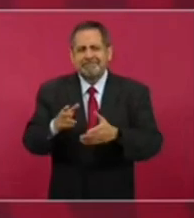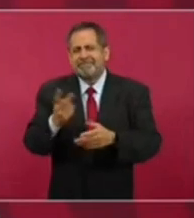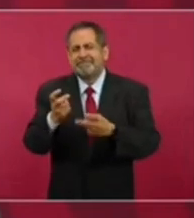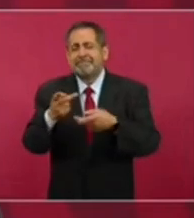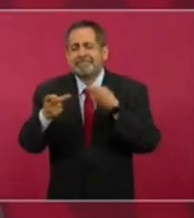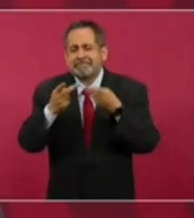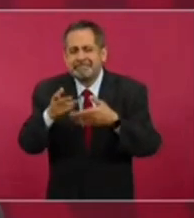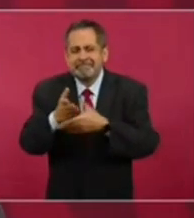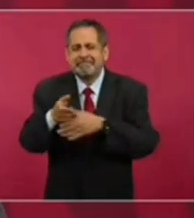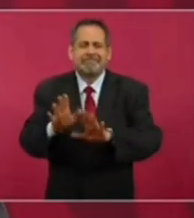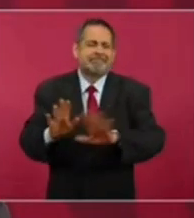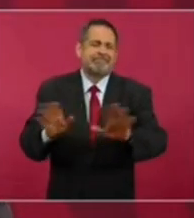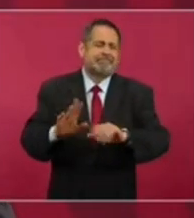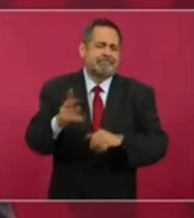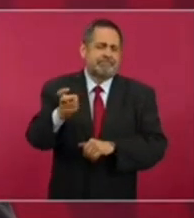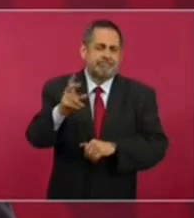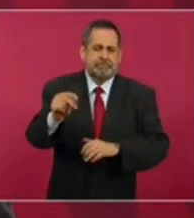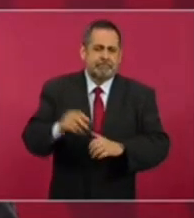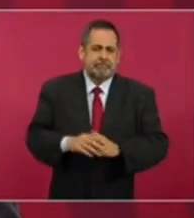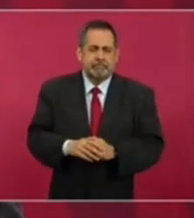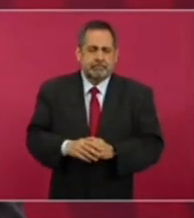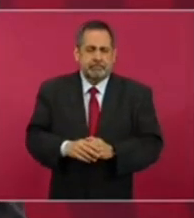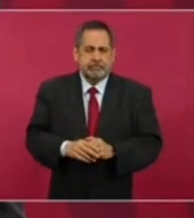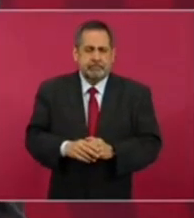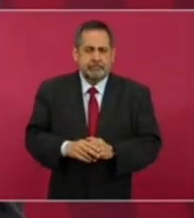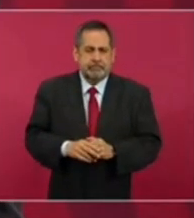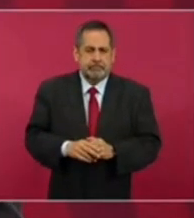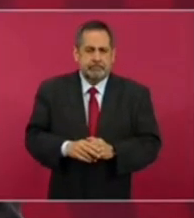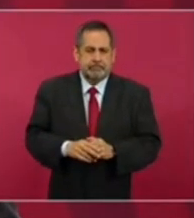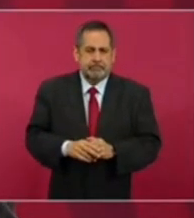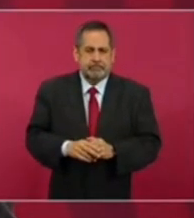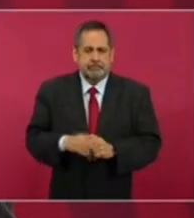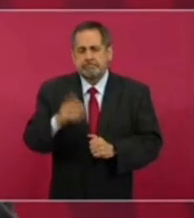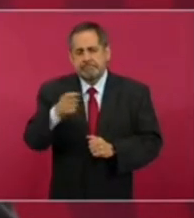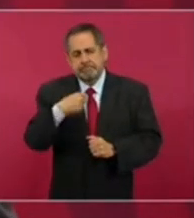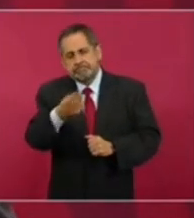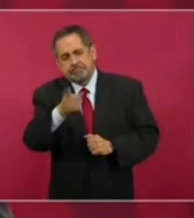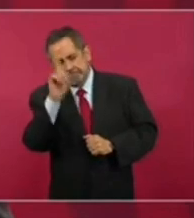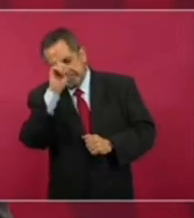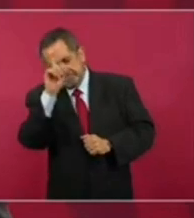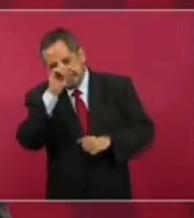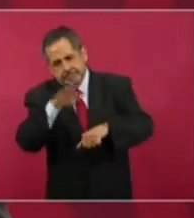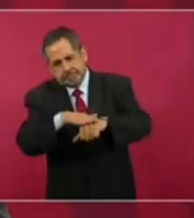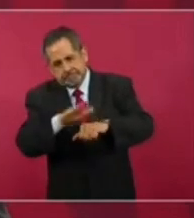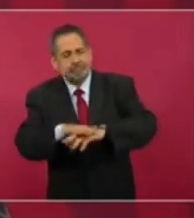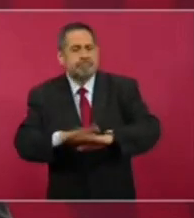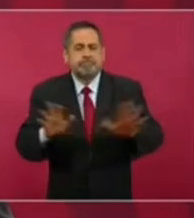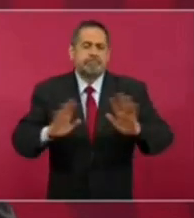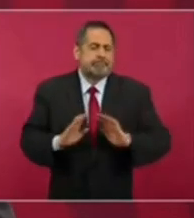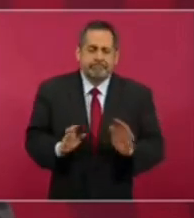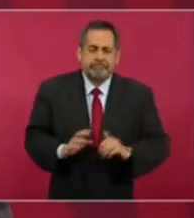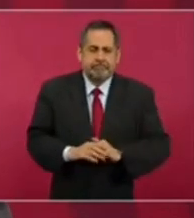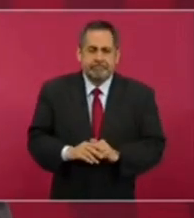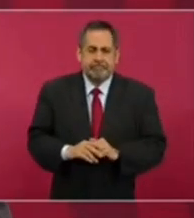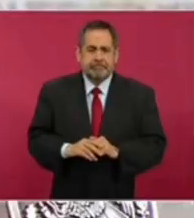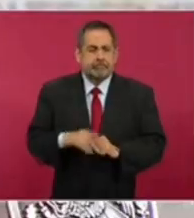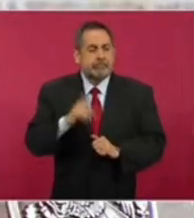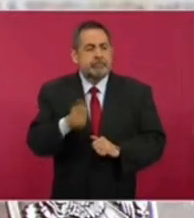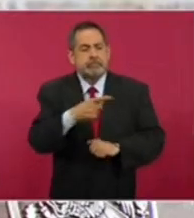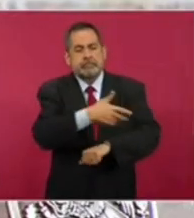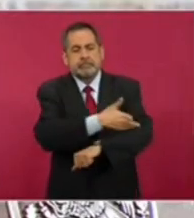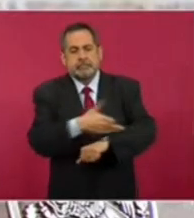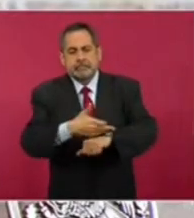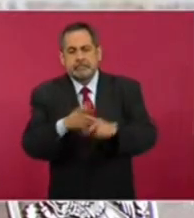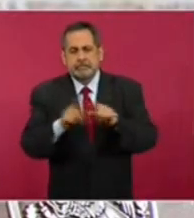Eso, no, nada más la recomendación, porque por la familia,